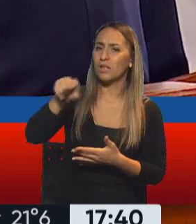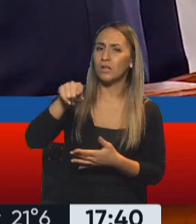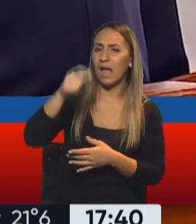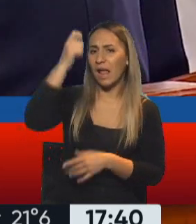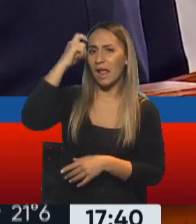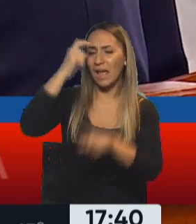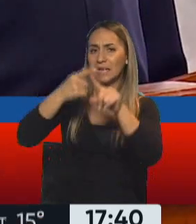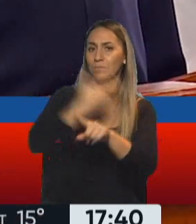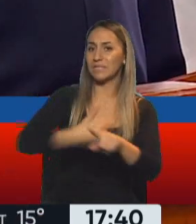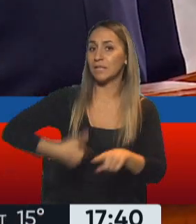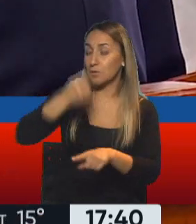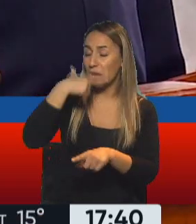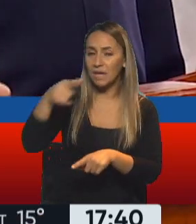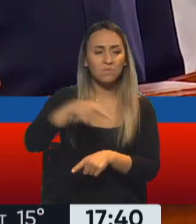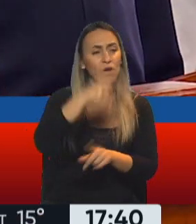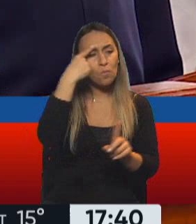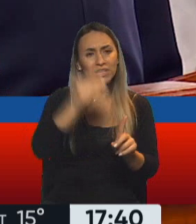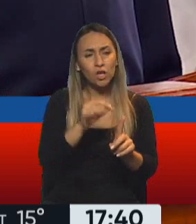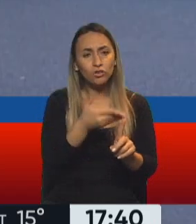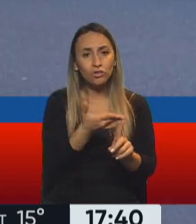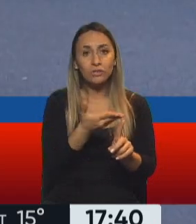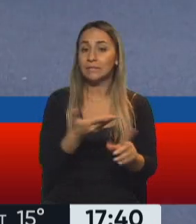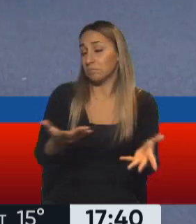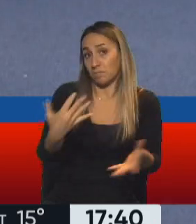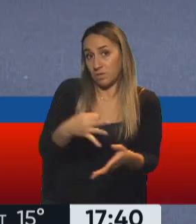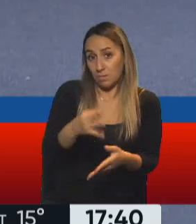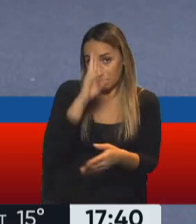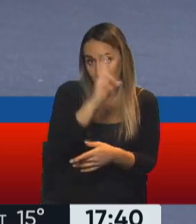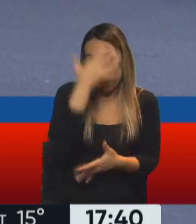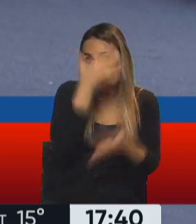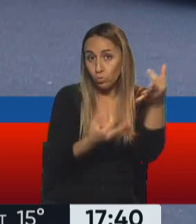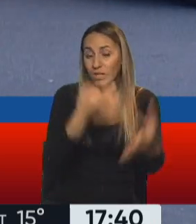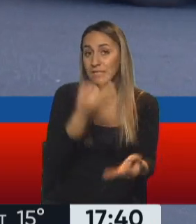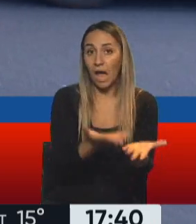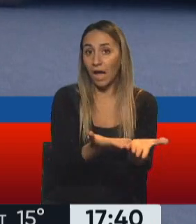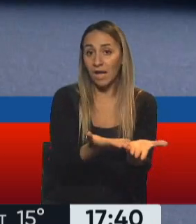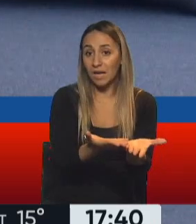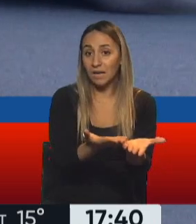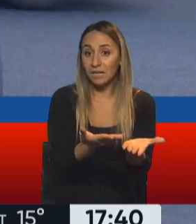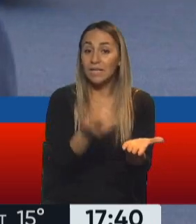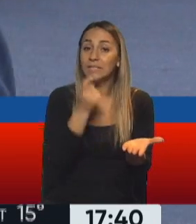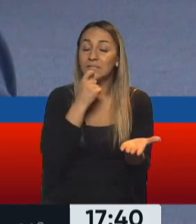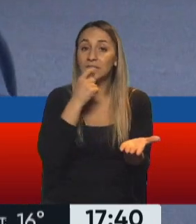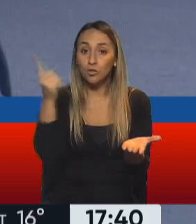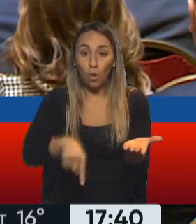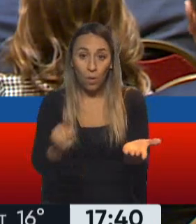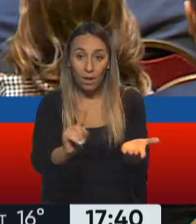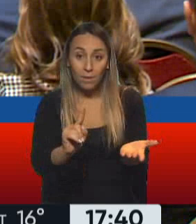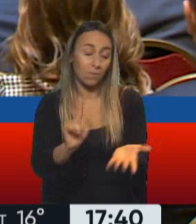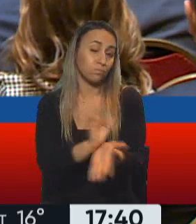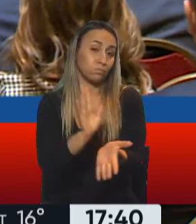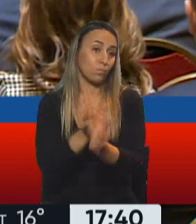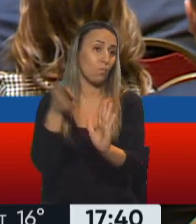Tiene que cumplir con la justicia. Tiene que cumplir con la justicia. Si no vuelve al país. Será prófugo.